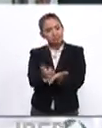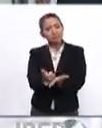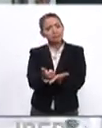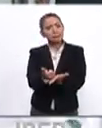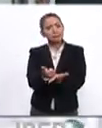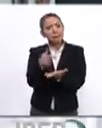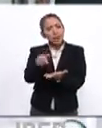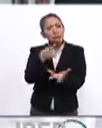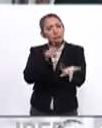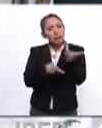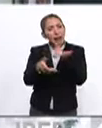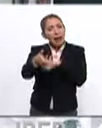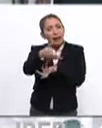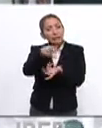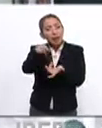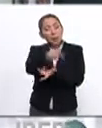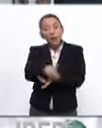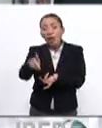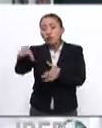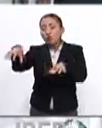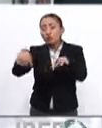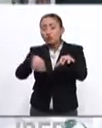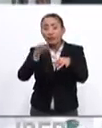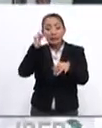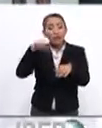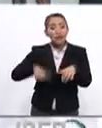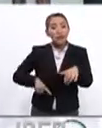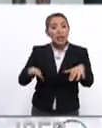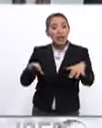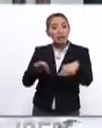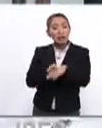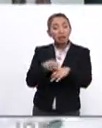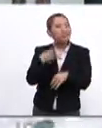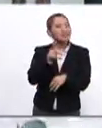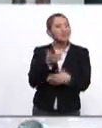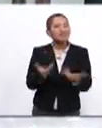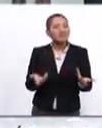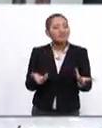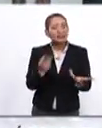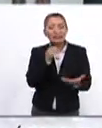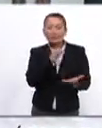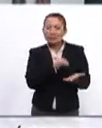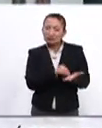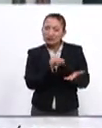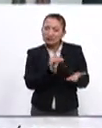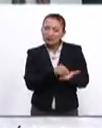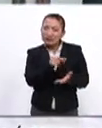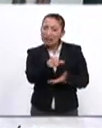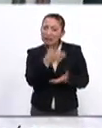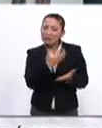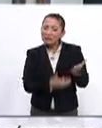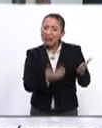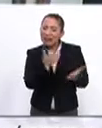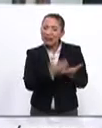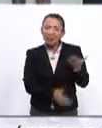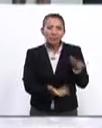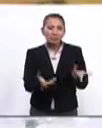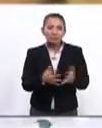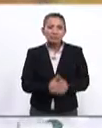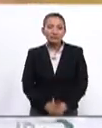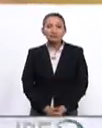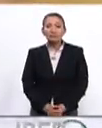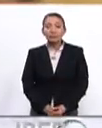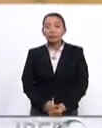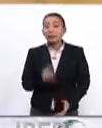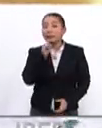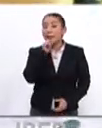plataforma de diálogo entre pueblos indígenas y gobiernos sin embargo aún tiene recursos muy limitados